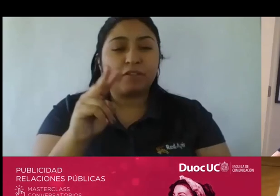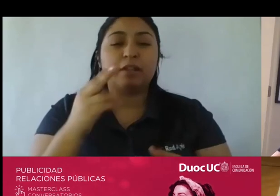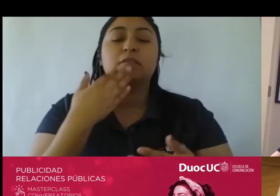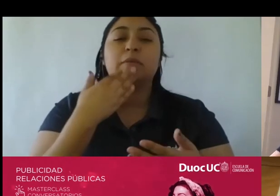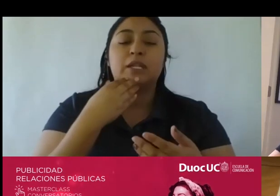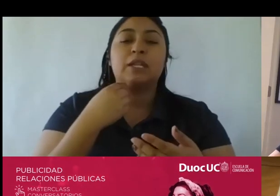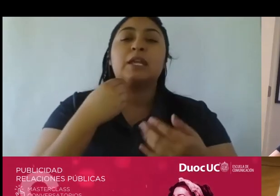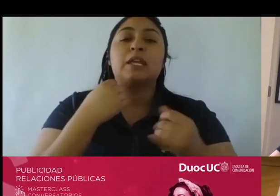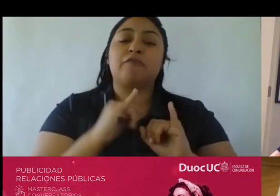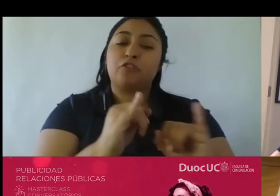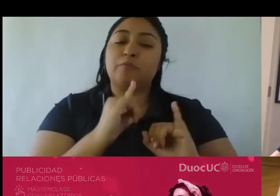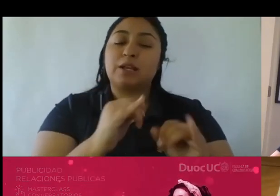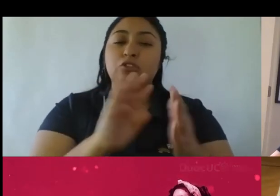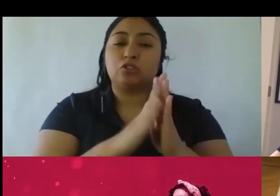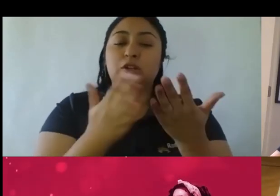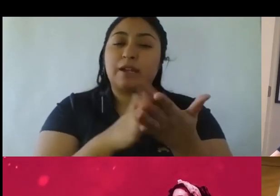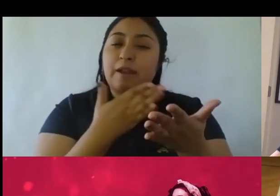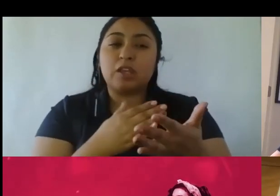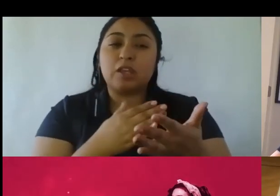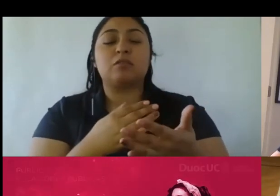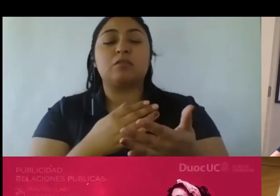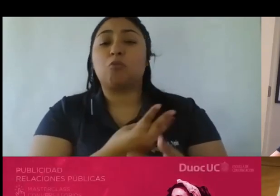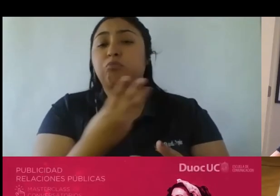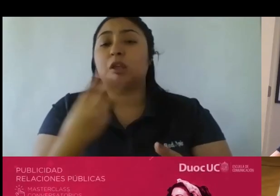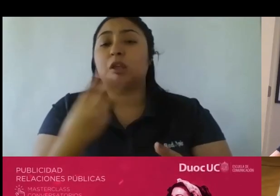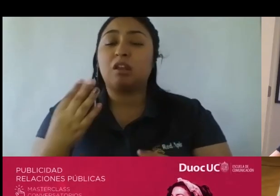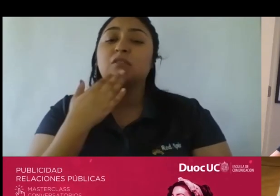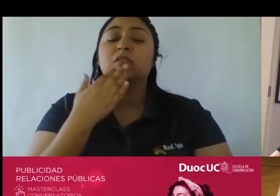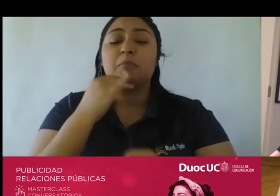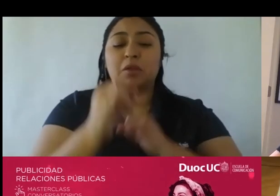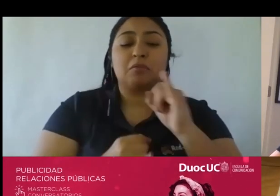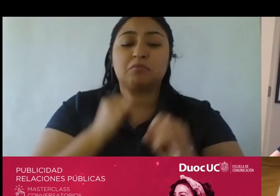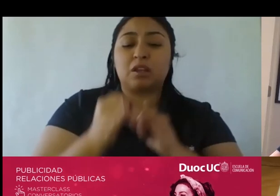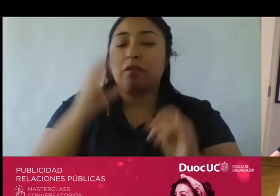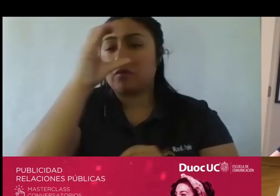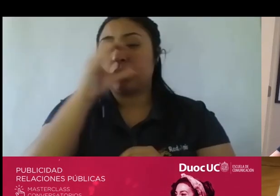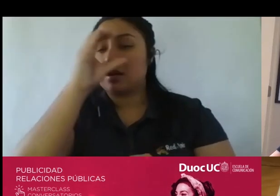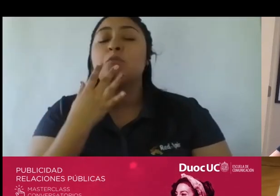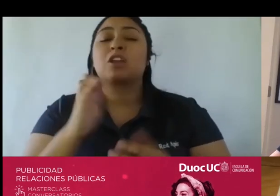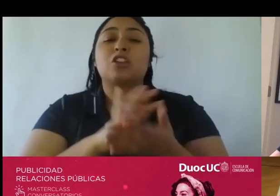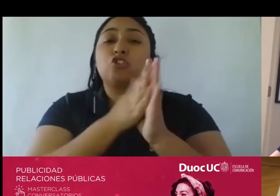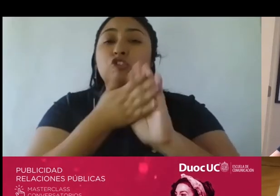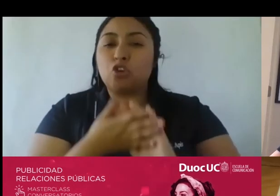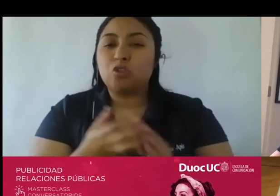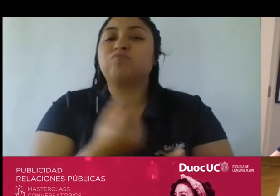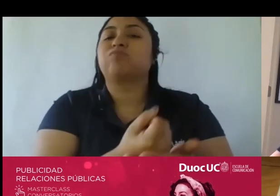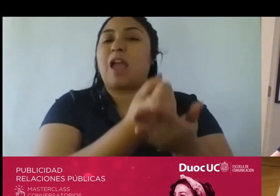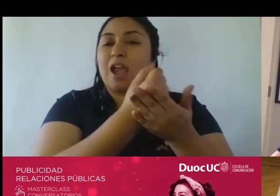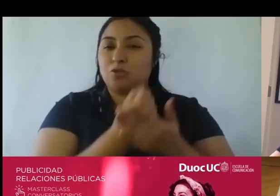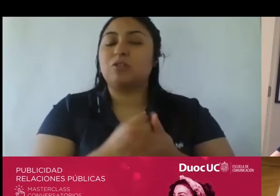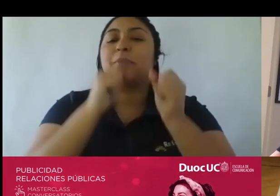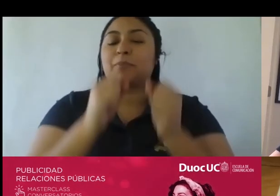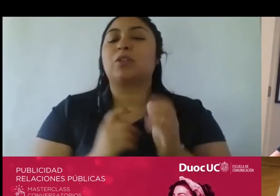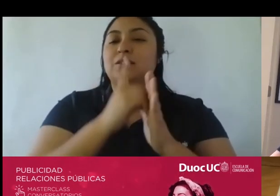revista o hacer doble clic respecto a algo que les ha llamado la atención porque les va a servir todo sirve para su desempeño futuro entonces